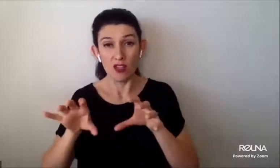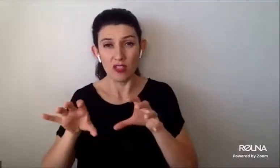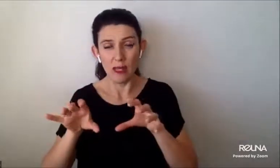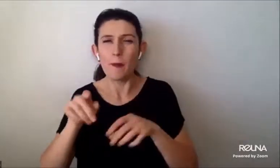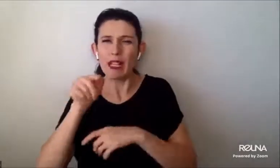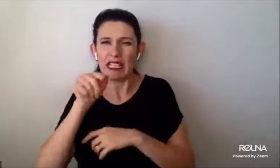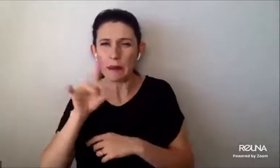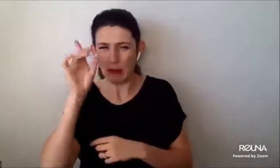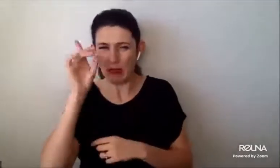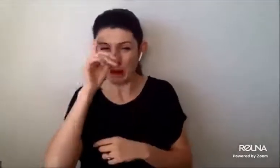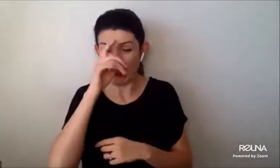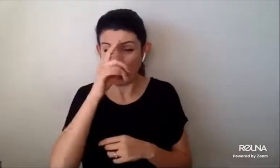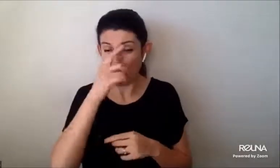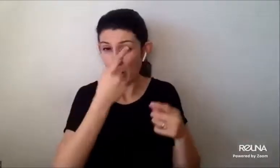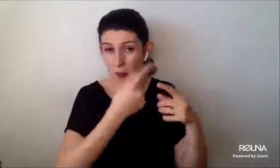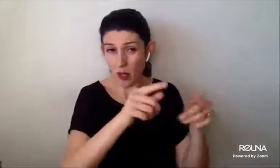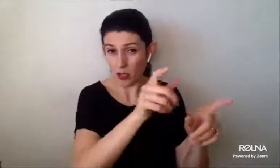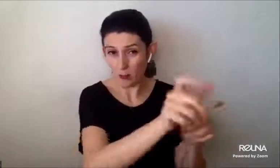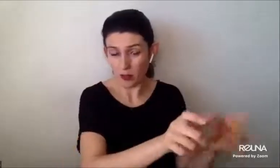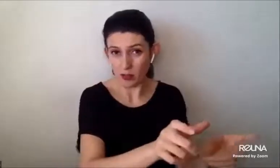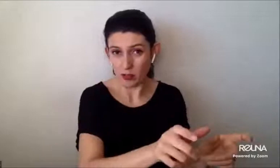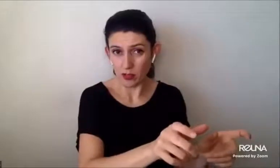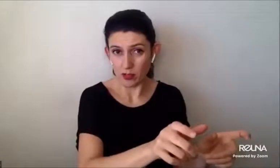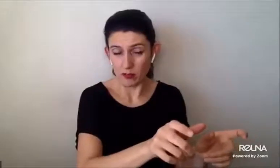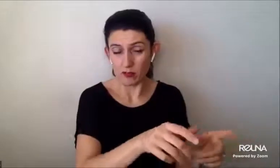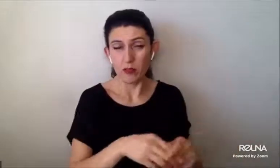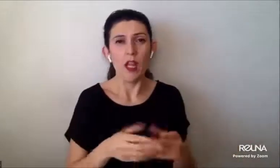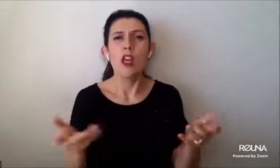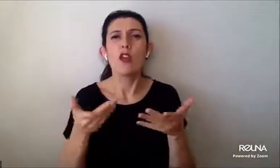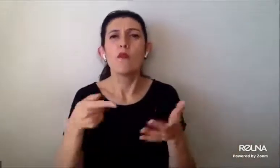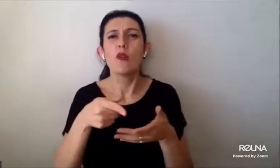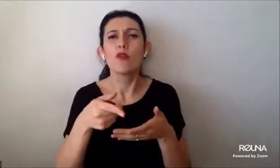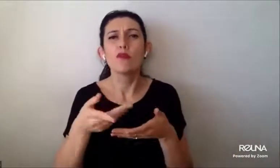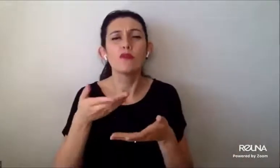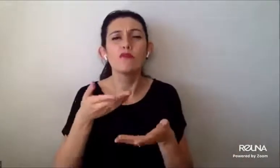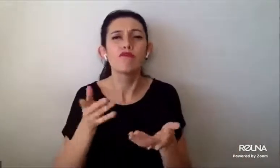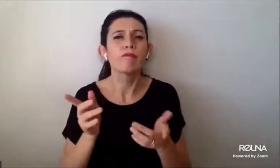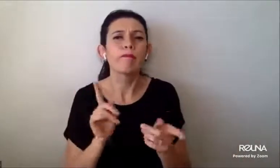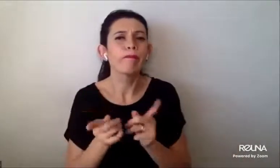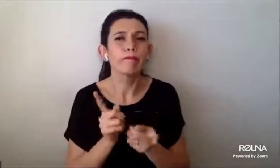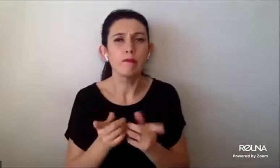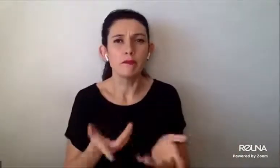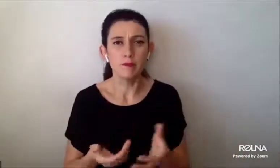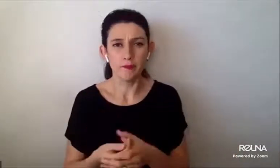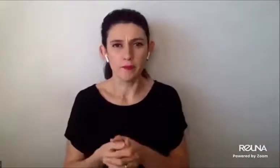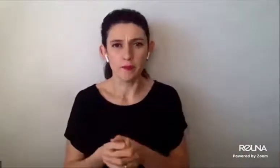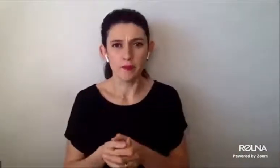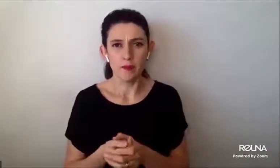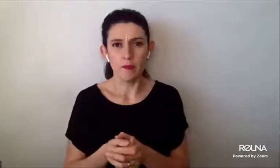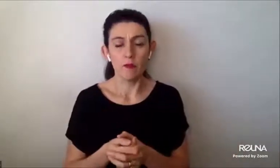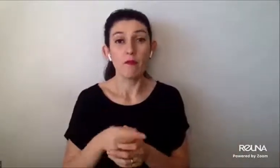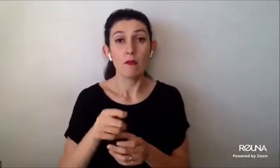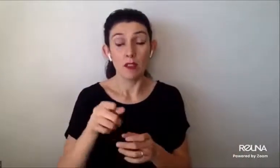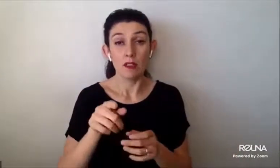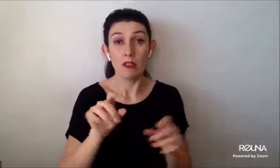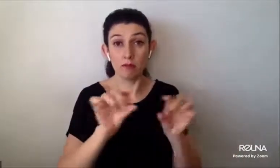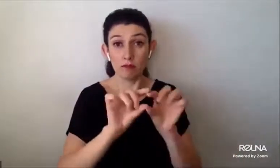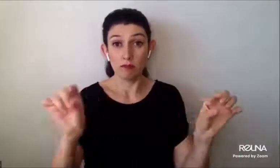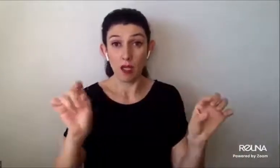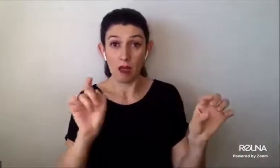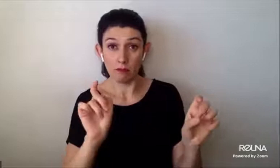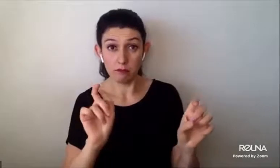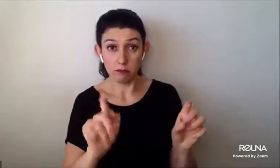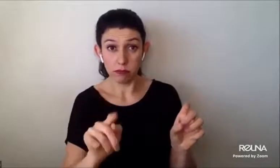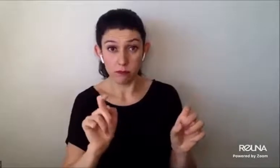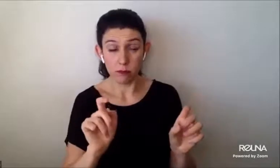que nos estén viendo, si quieren, puedan responder a través de un link que vamos a pegar con una contraseña y